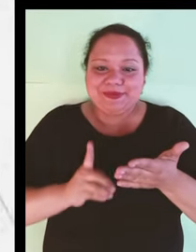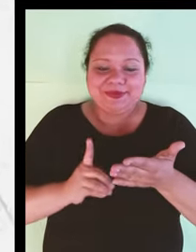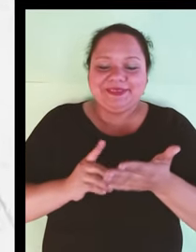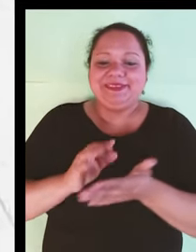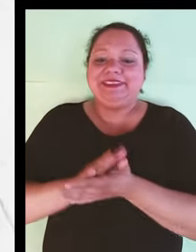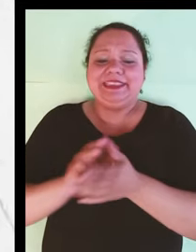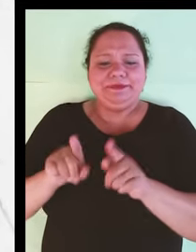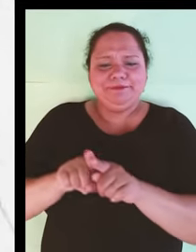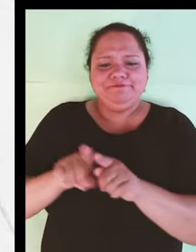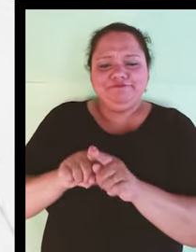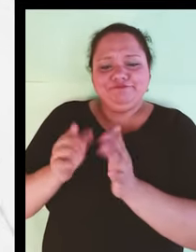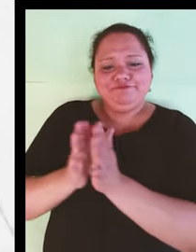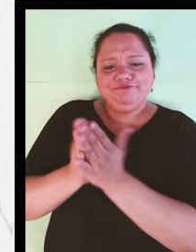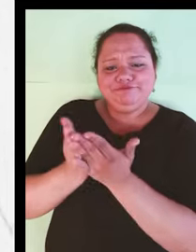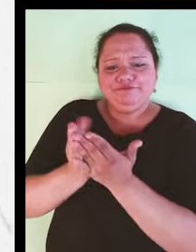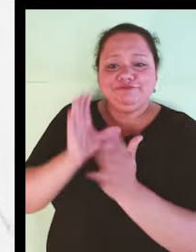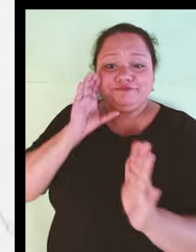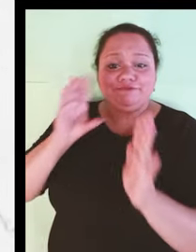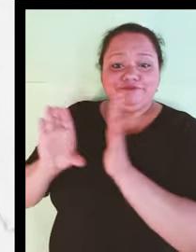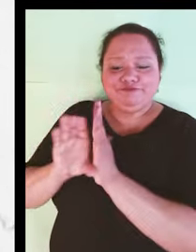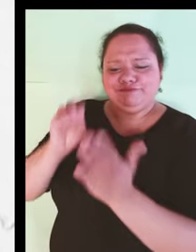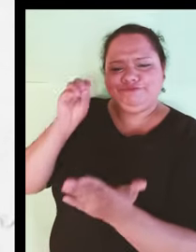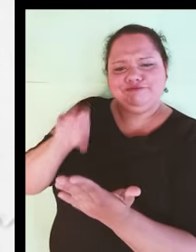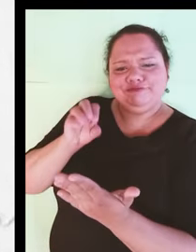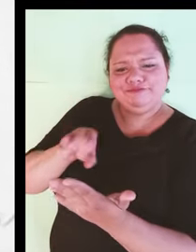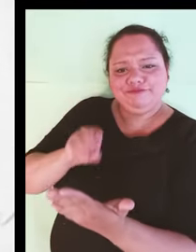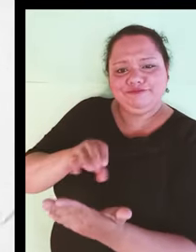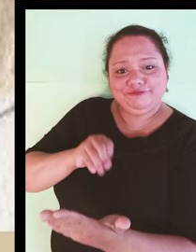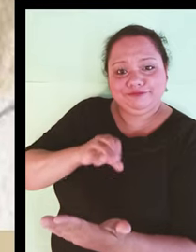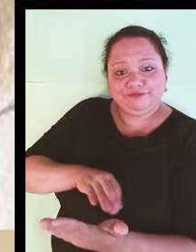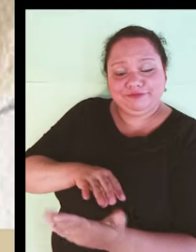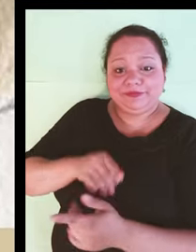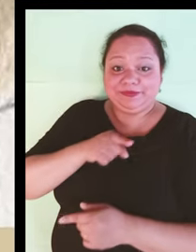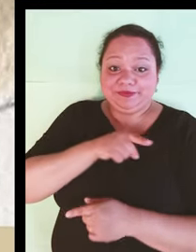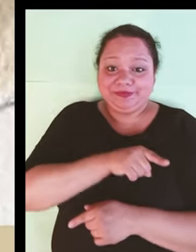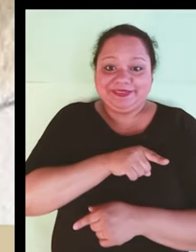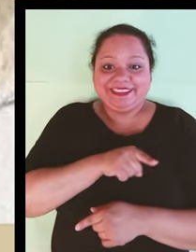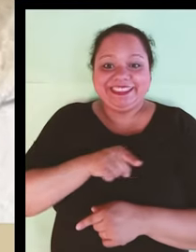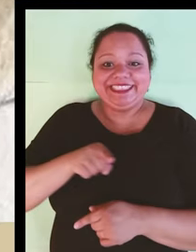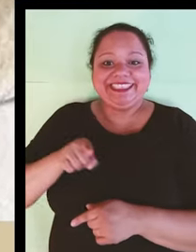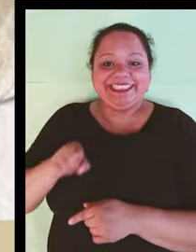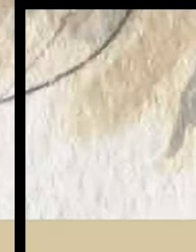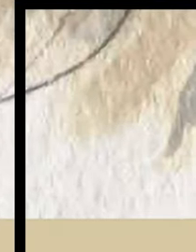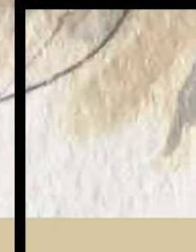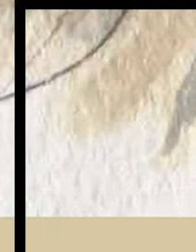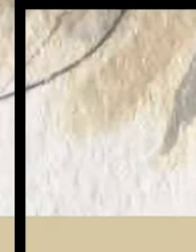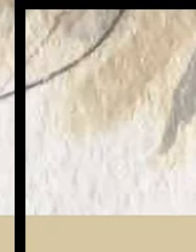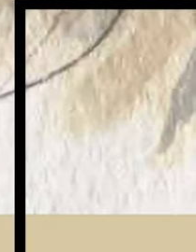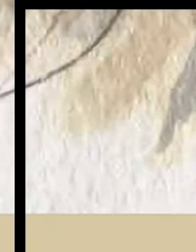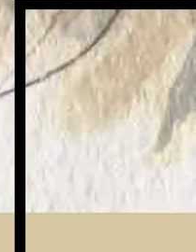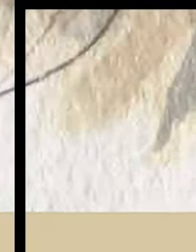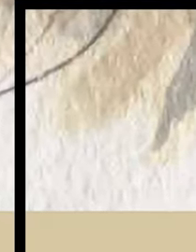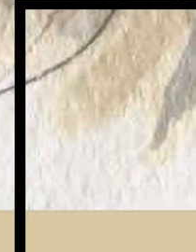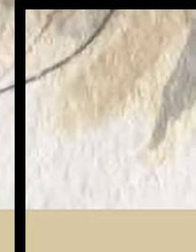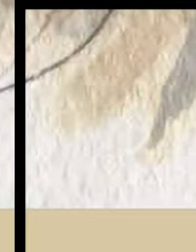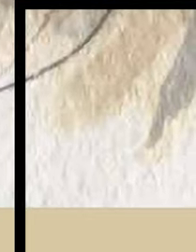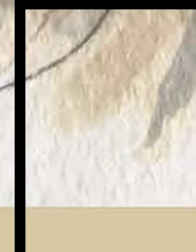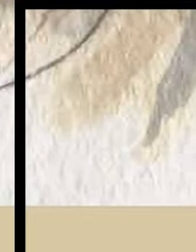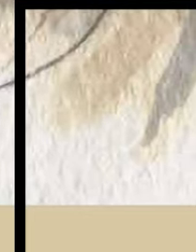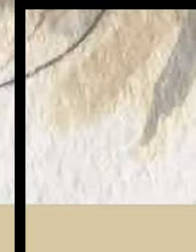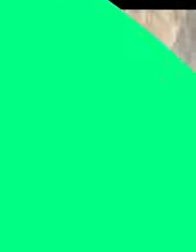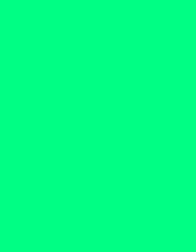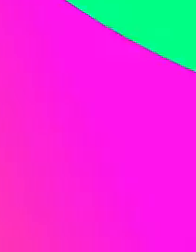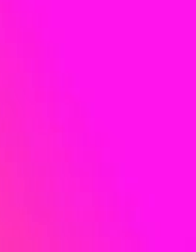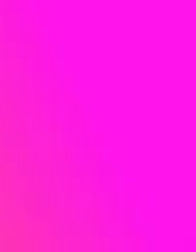desarrollado libros como ilustrador, entre los que se encuentran Marta quiere bailar, textos de Mariana